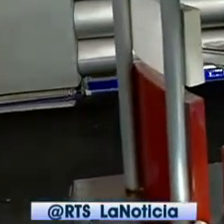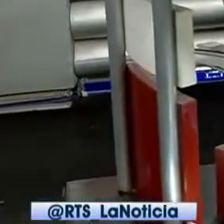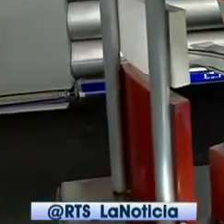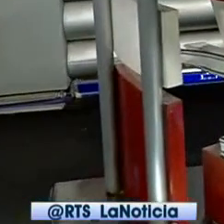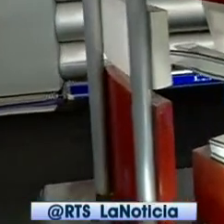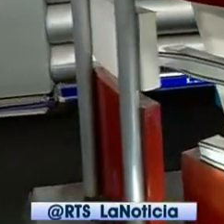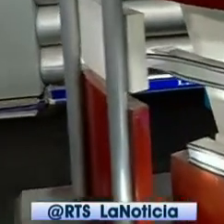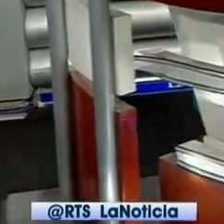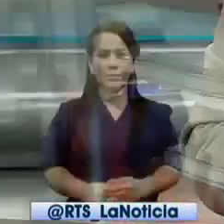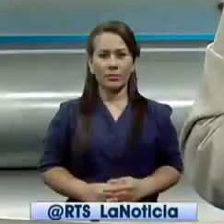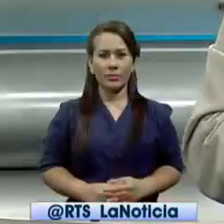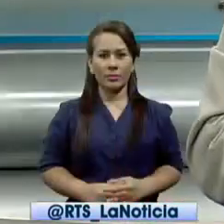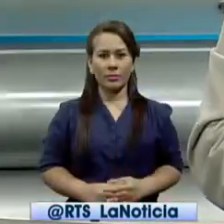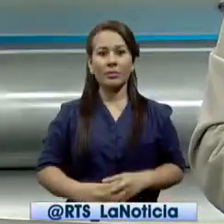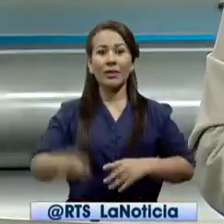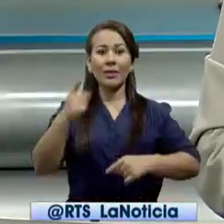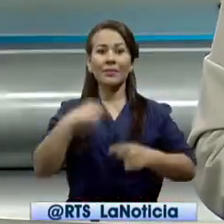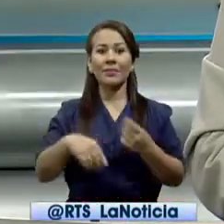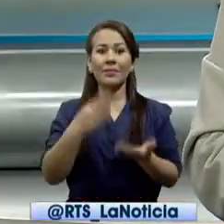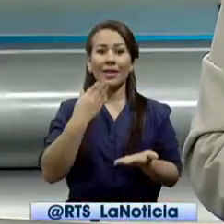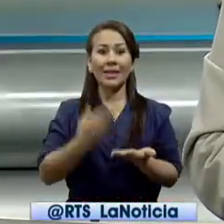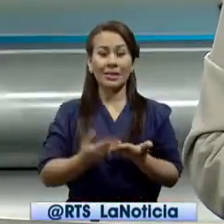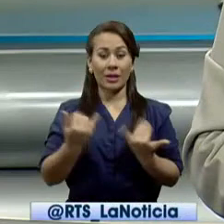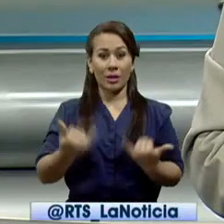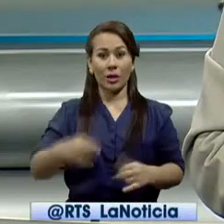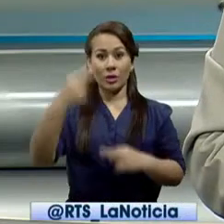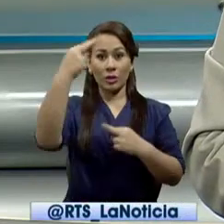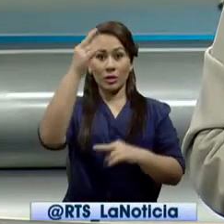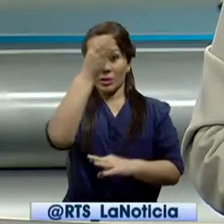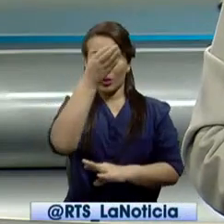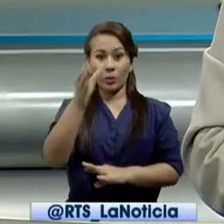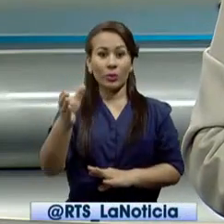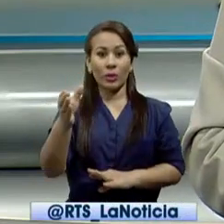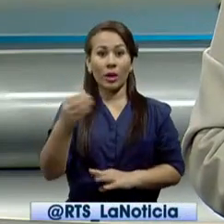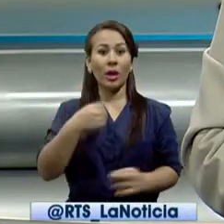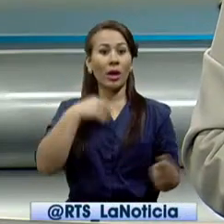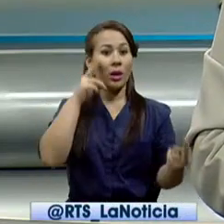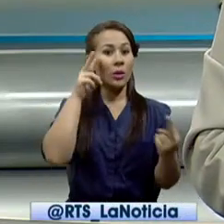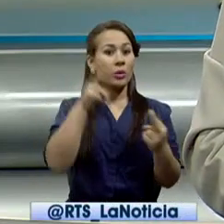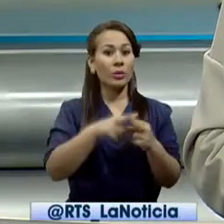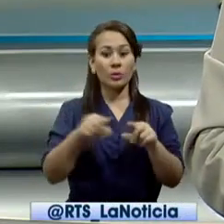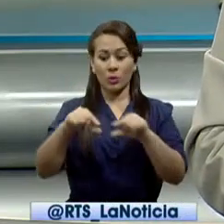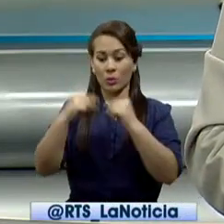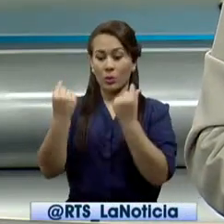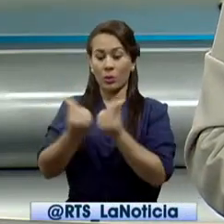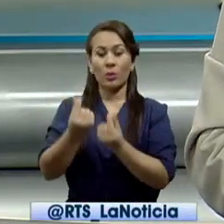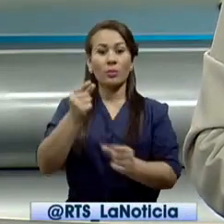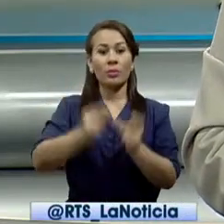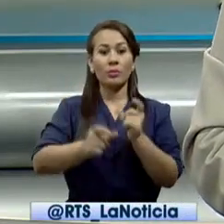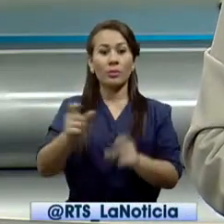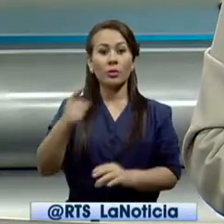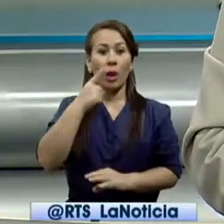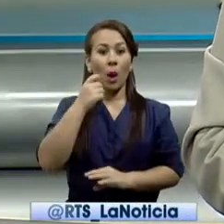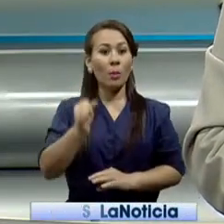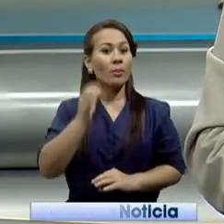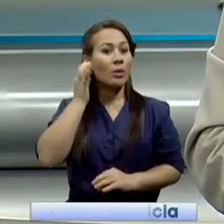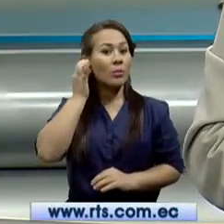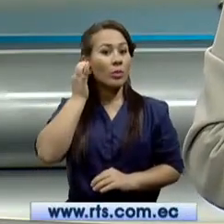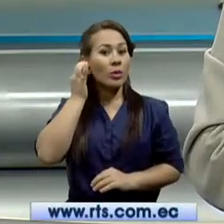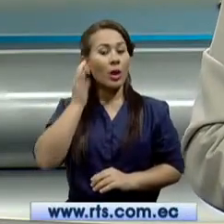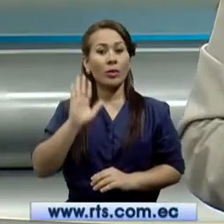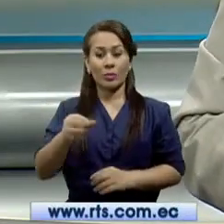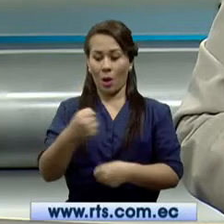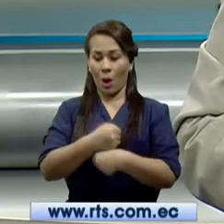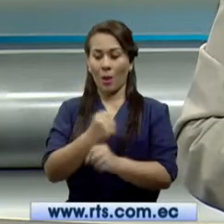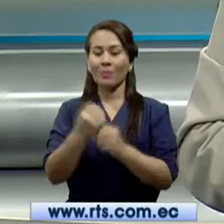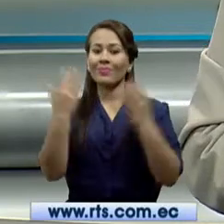para continuar con la información. Gracias por vuestra compañía. Nuestra nota intercultural nos lleva a conocer a un grupo de hombres y mujeres que muestran sus obras